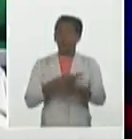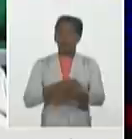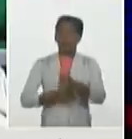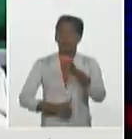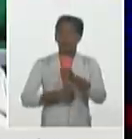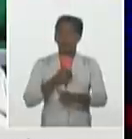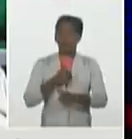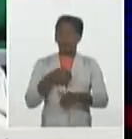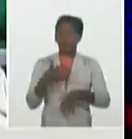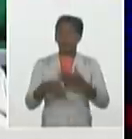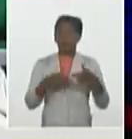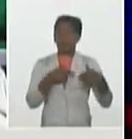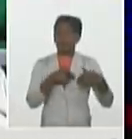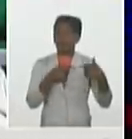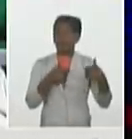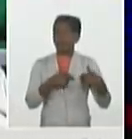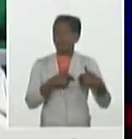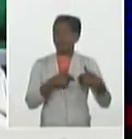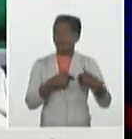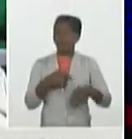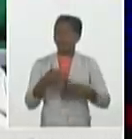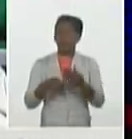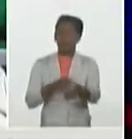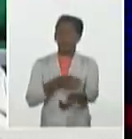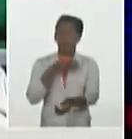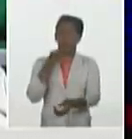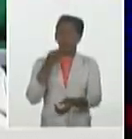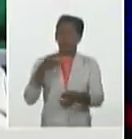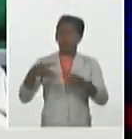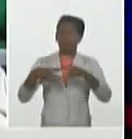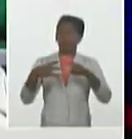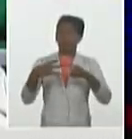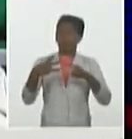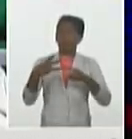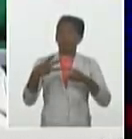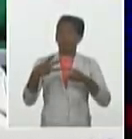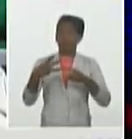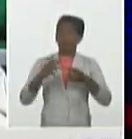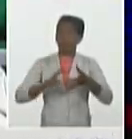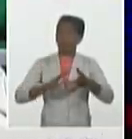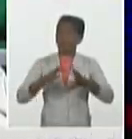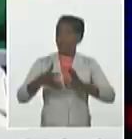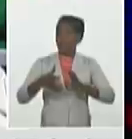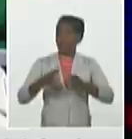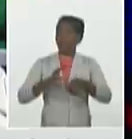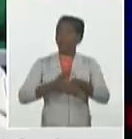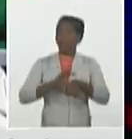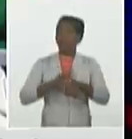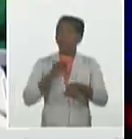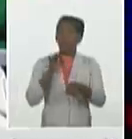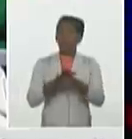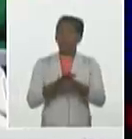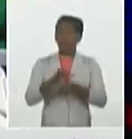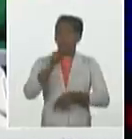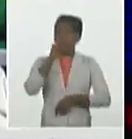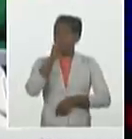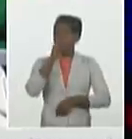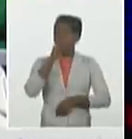cardiopatía isquémica, diabetes mellitus, que inicialmente presentó tos y secreción nasal.